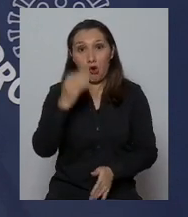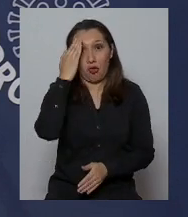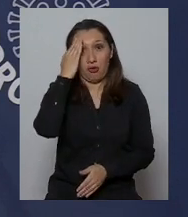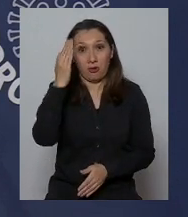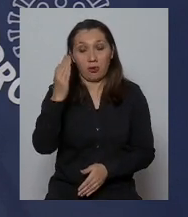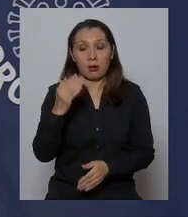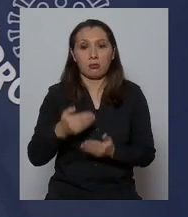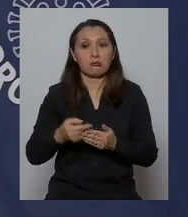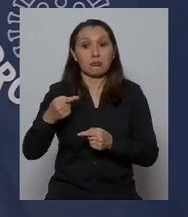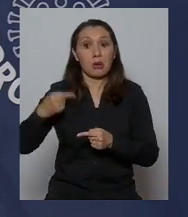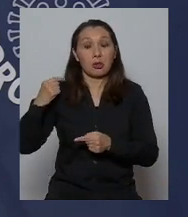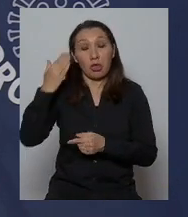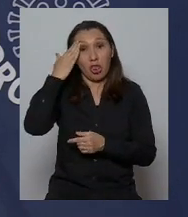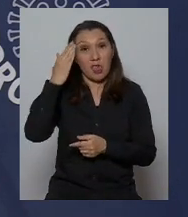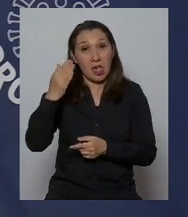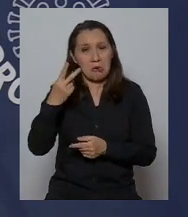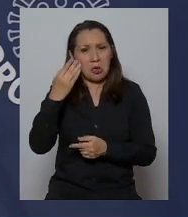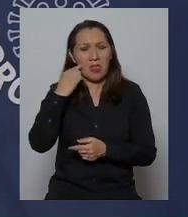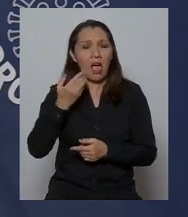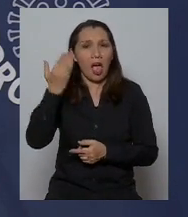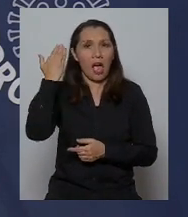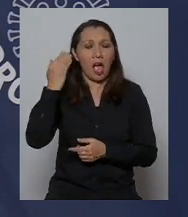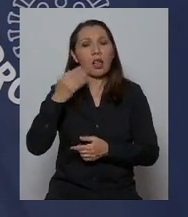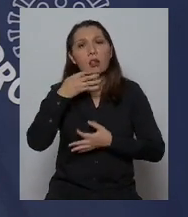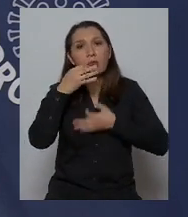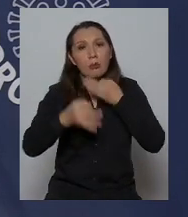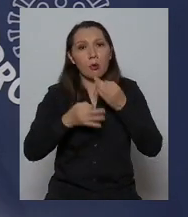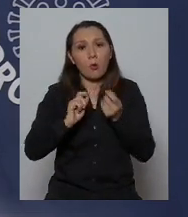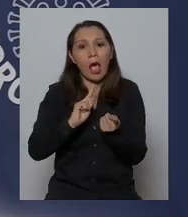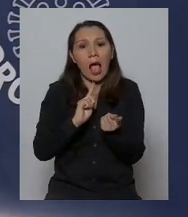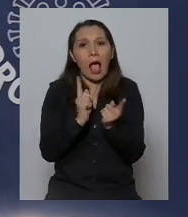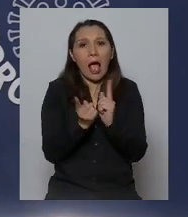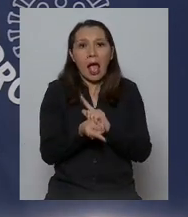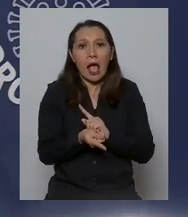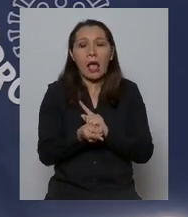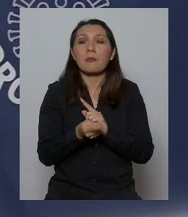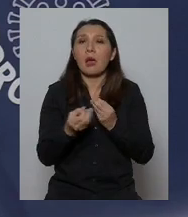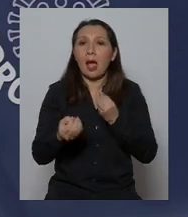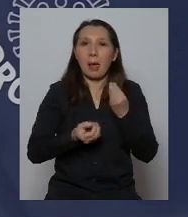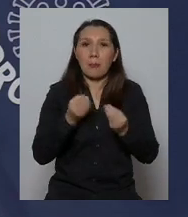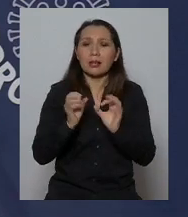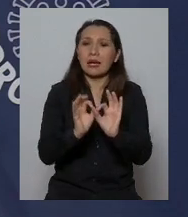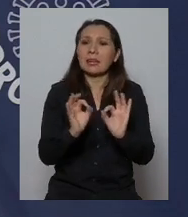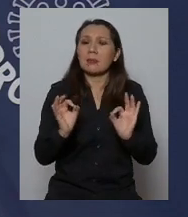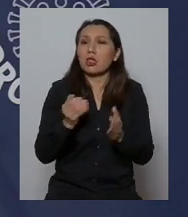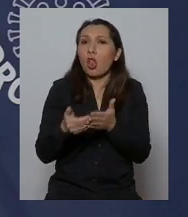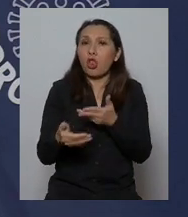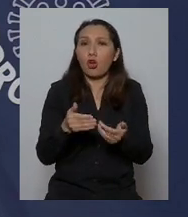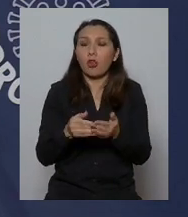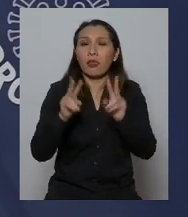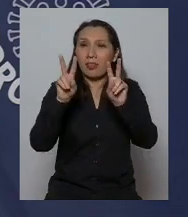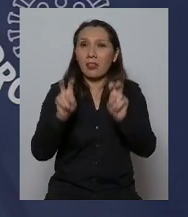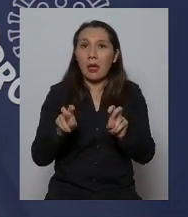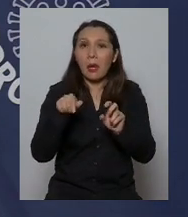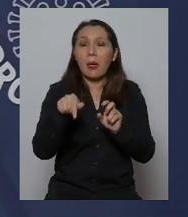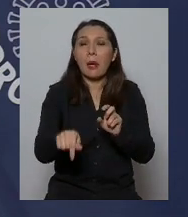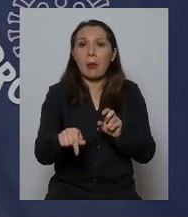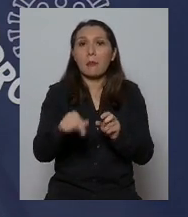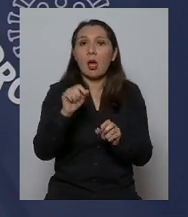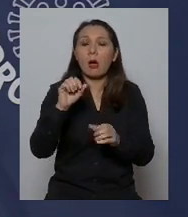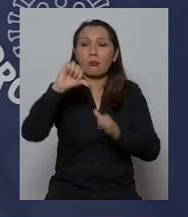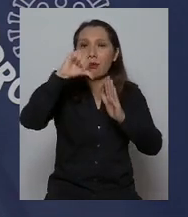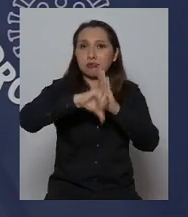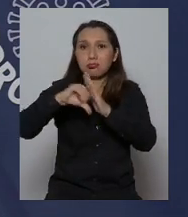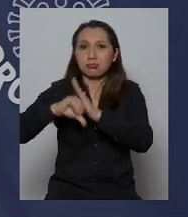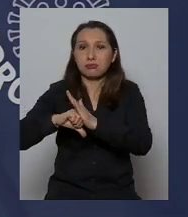hace un par de días atrás se comentó de los cambios que ocurren especialmente en relación a las